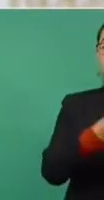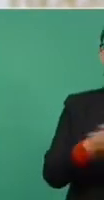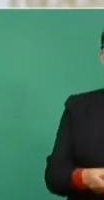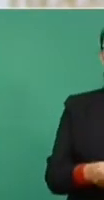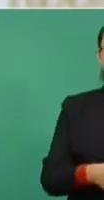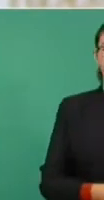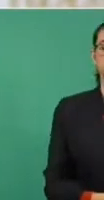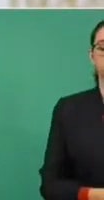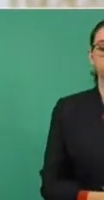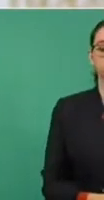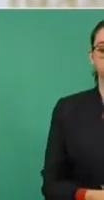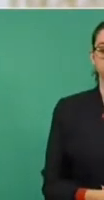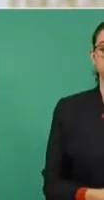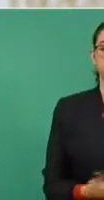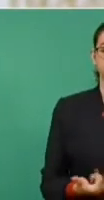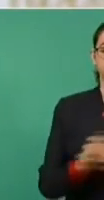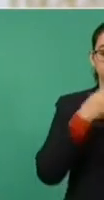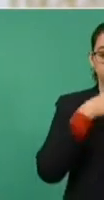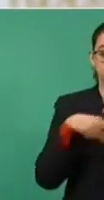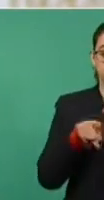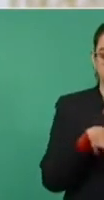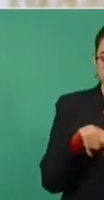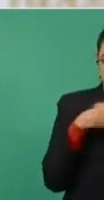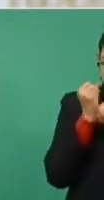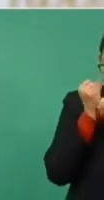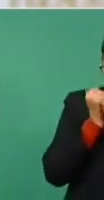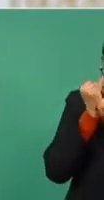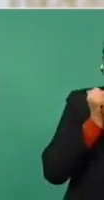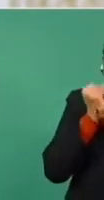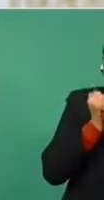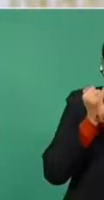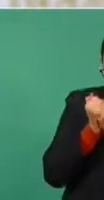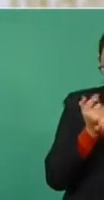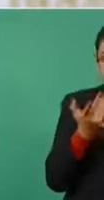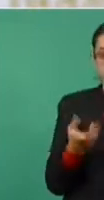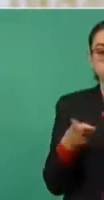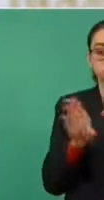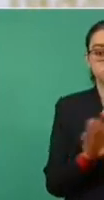investigadores están teniendo acceso.